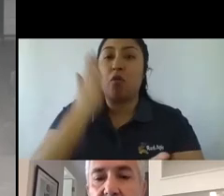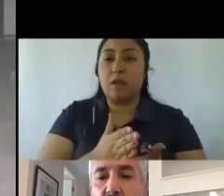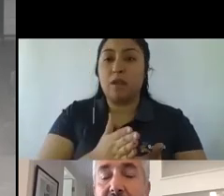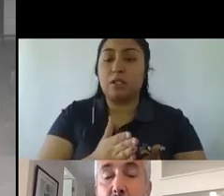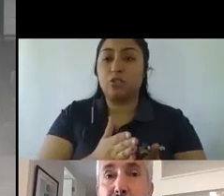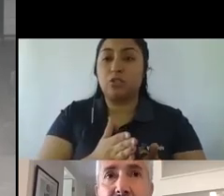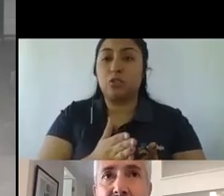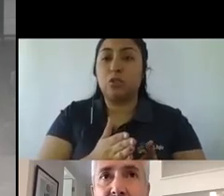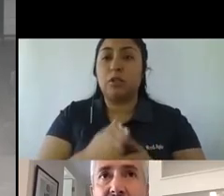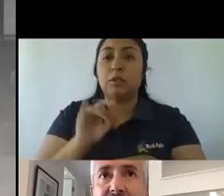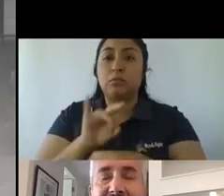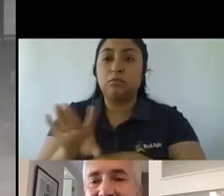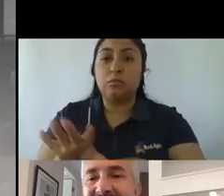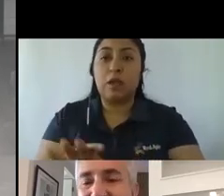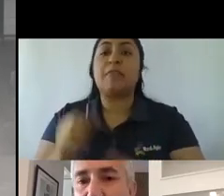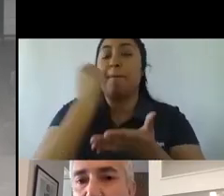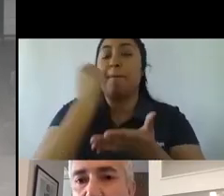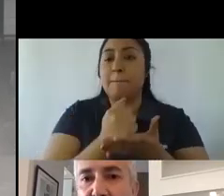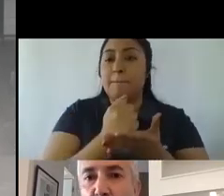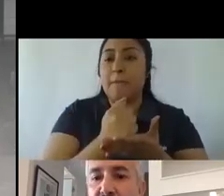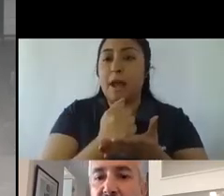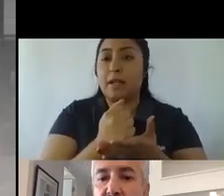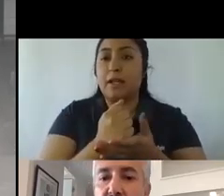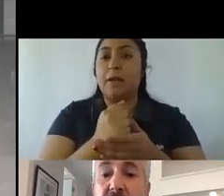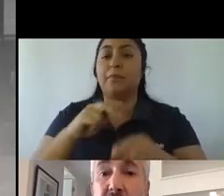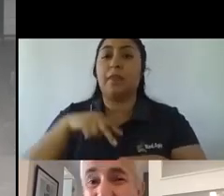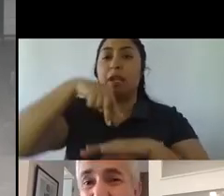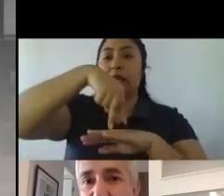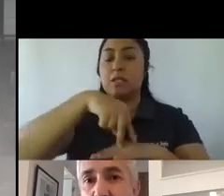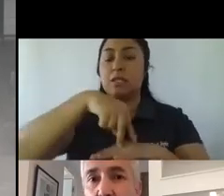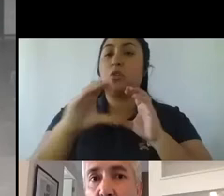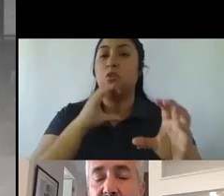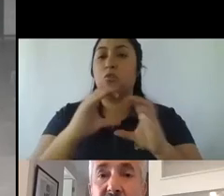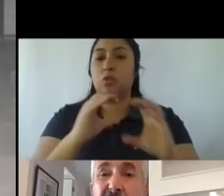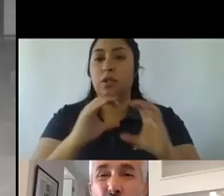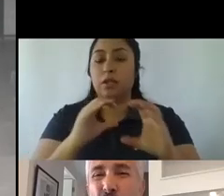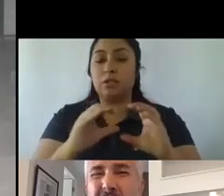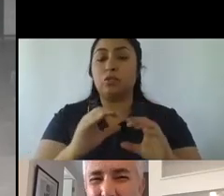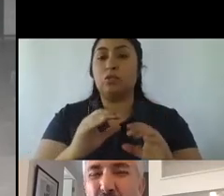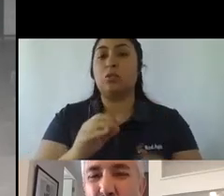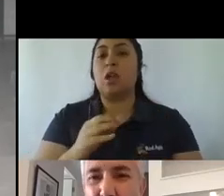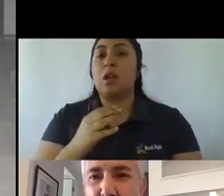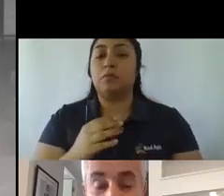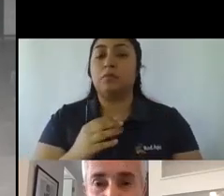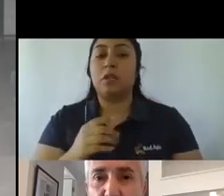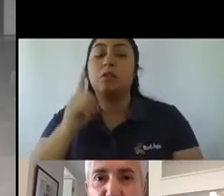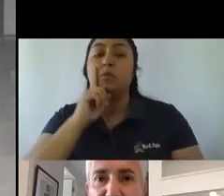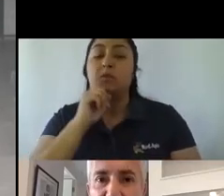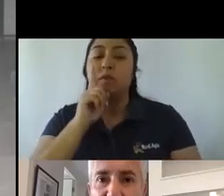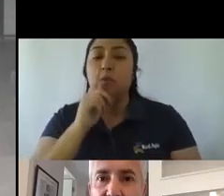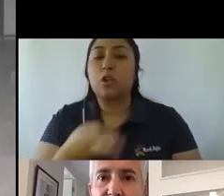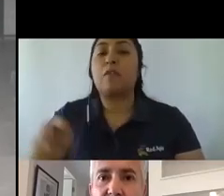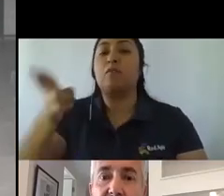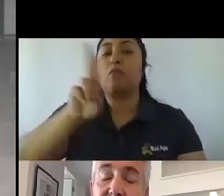así decirlo, de las marcas, del escenario de comunicaciones, básicamente porque tuvieron que reconfigurar muchos de su